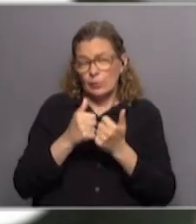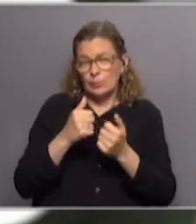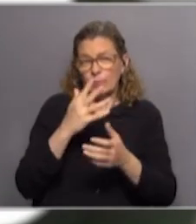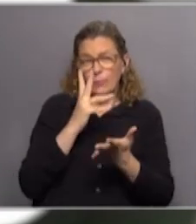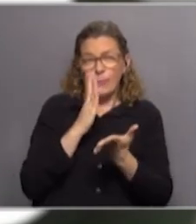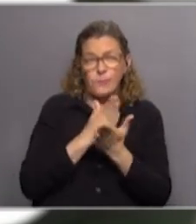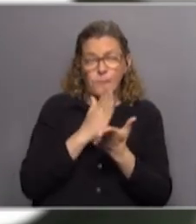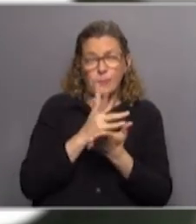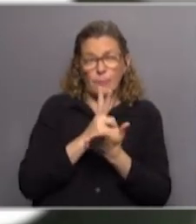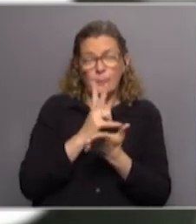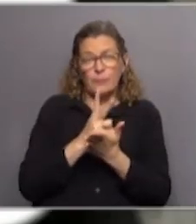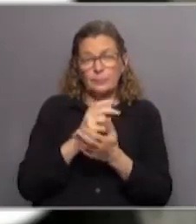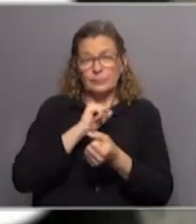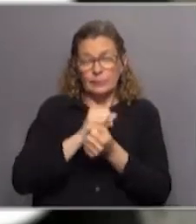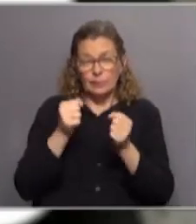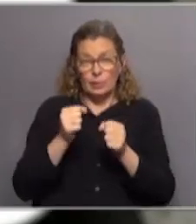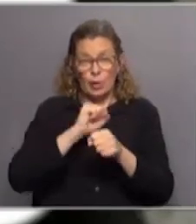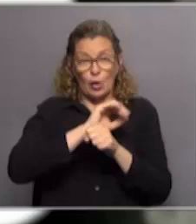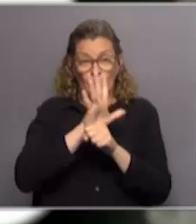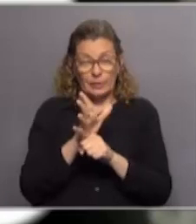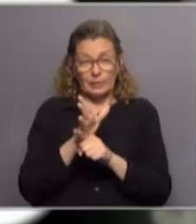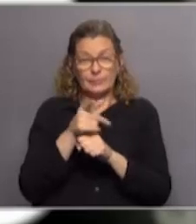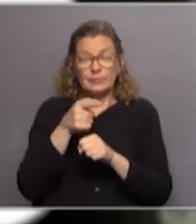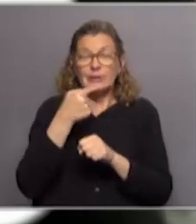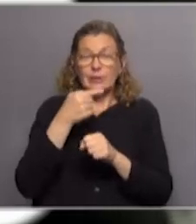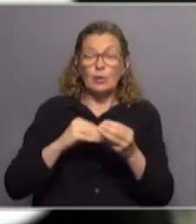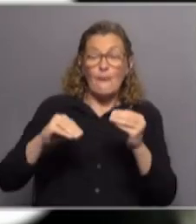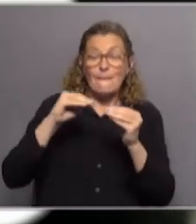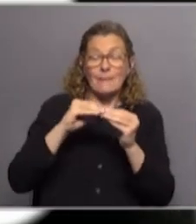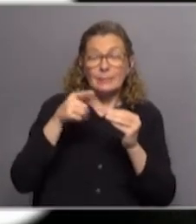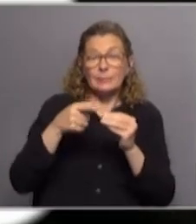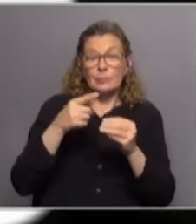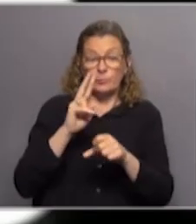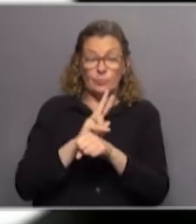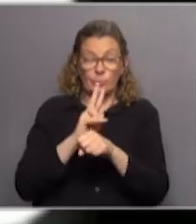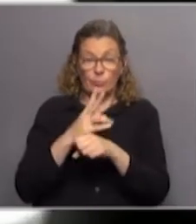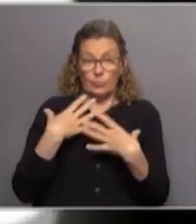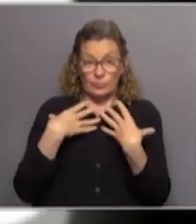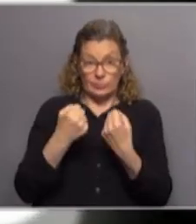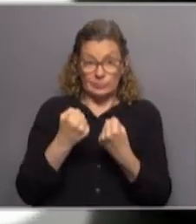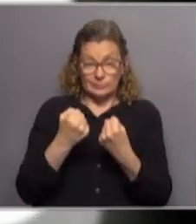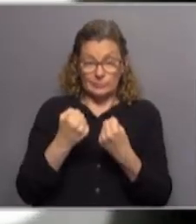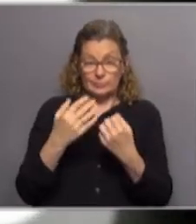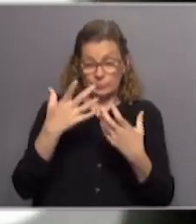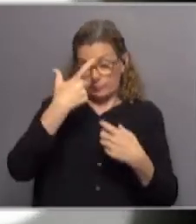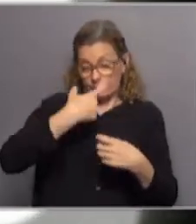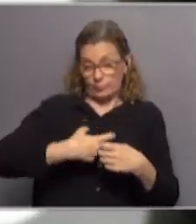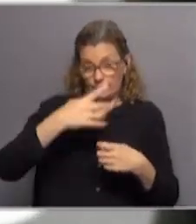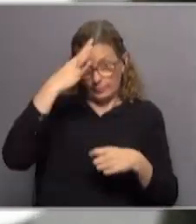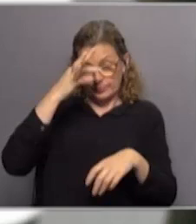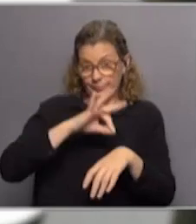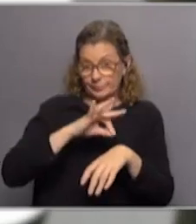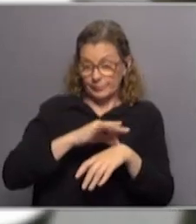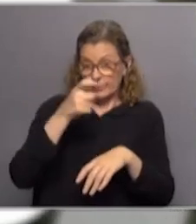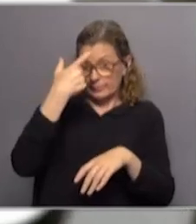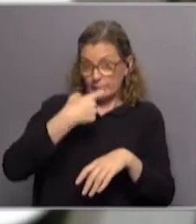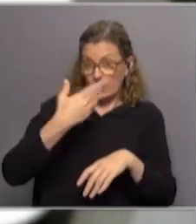humanos sobre sistemas carcelarios y COVID-19, alegando que tienen como finalidad la protección de la salud, integridad física y psicológica